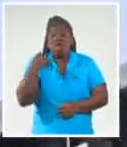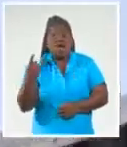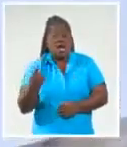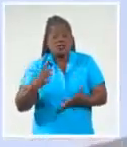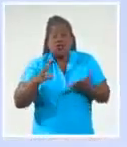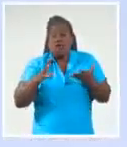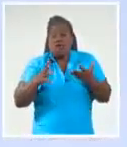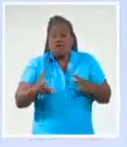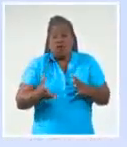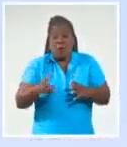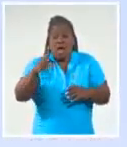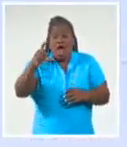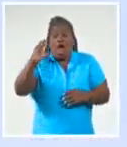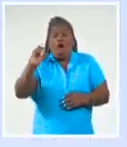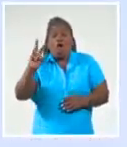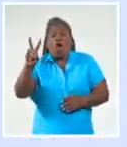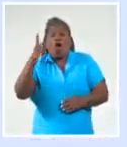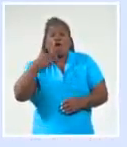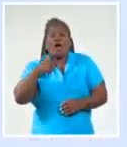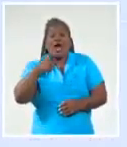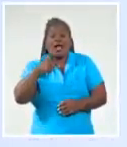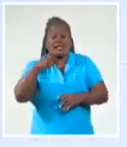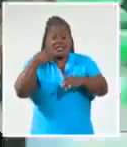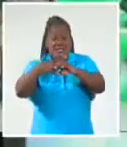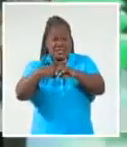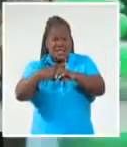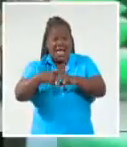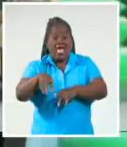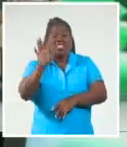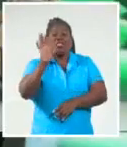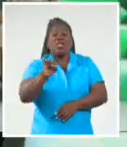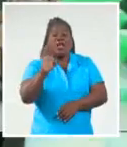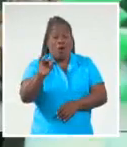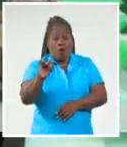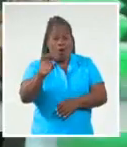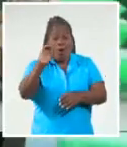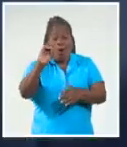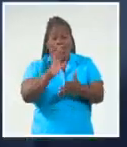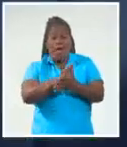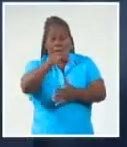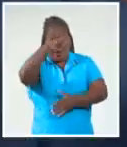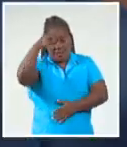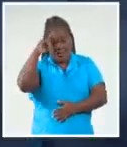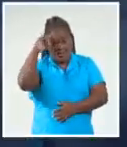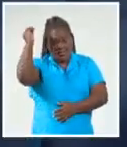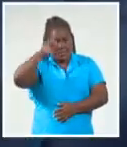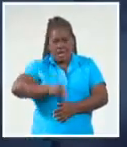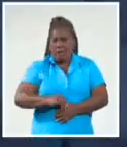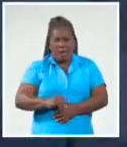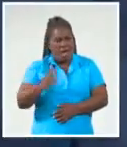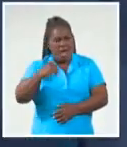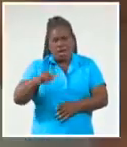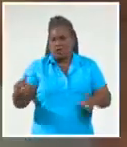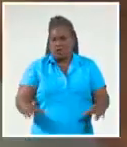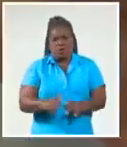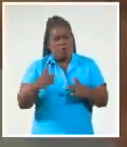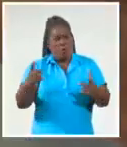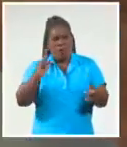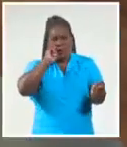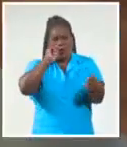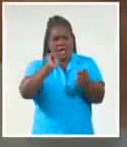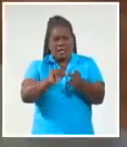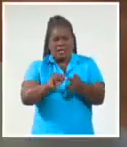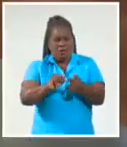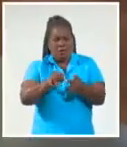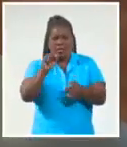mecanismo COVAX de la OMS, el cual dijo, se sabía no iba a cumplir su objetivo de vacunar en 2021